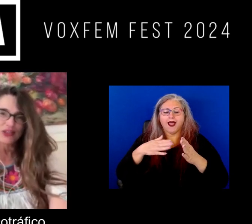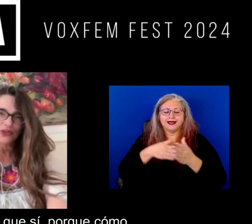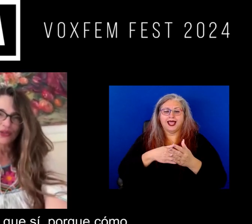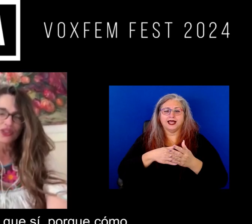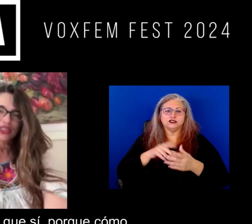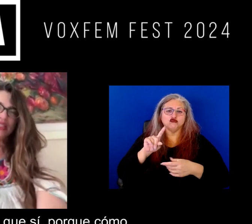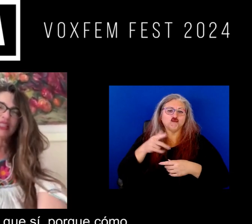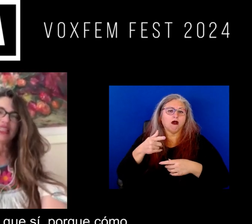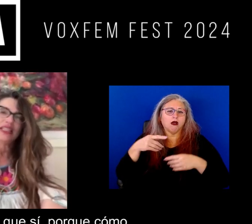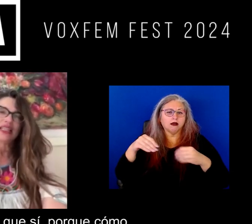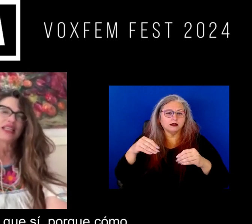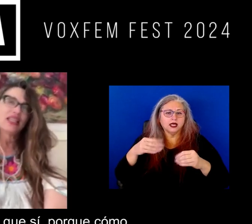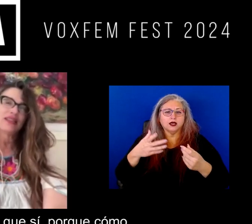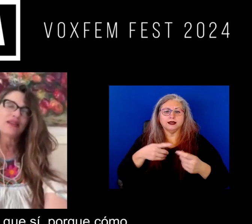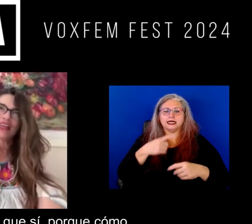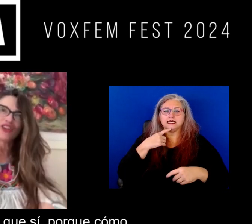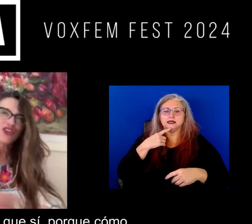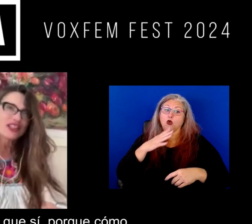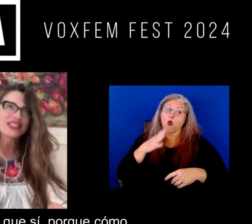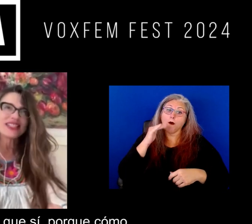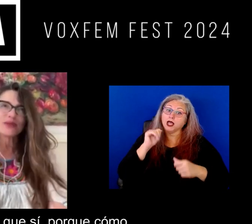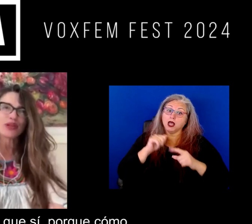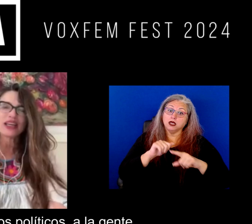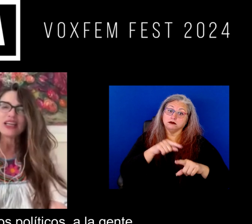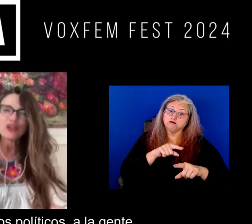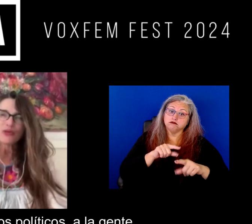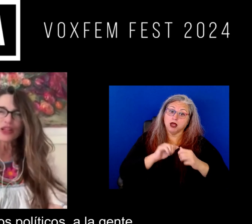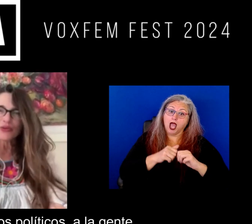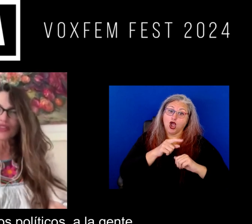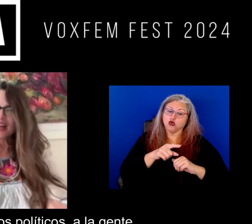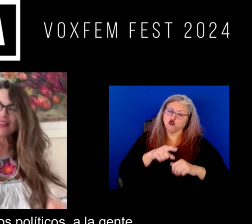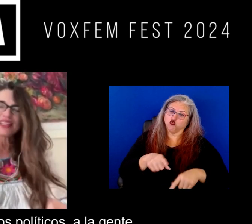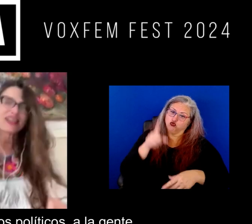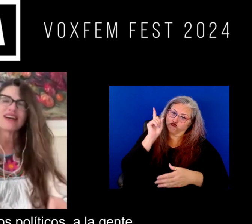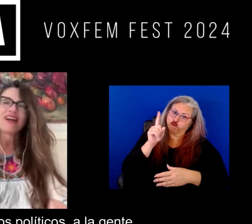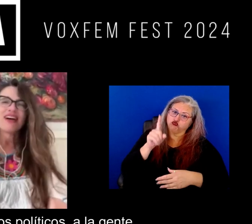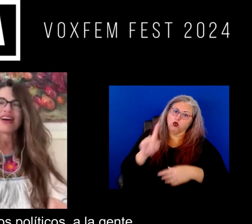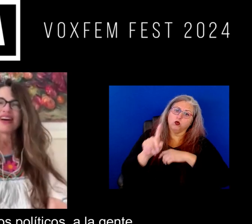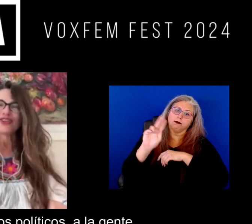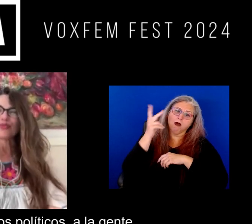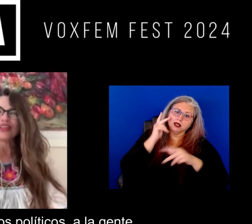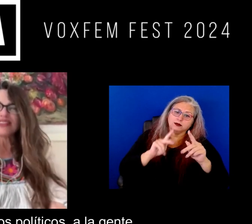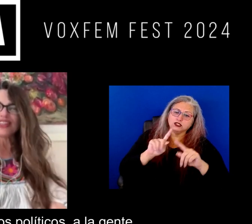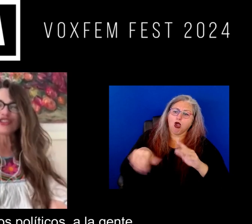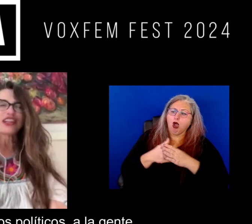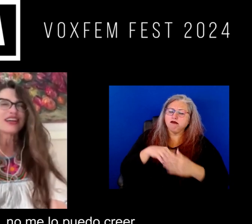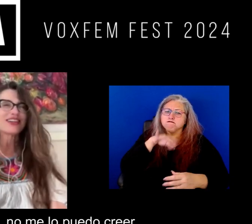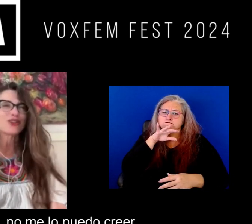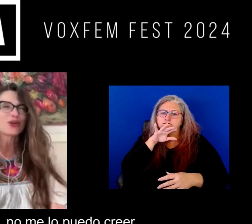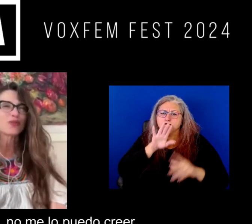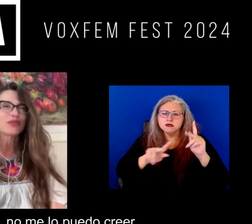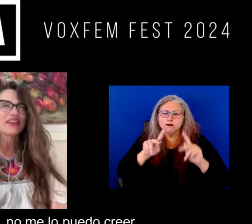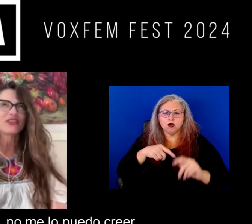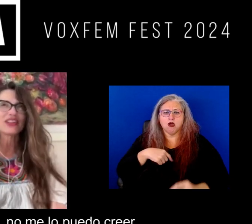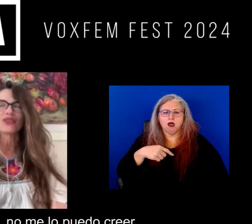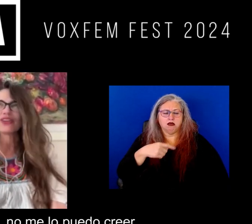narcotráfico ¿no? en el que decían no es que sí porque ¿cómo denunciabas a los políticos a la gente